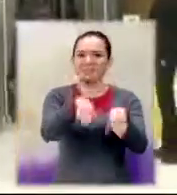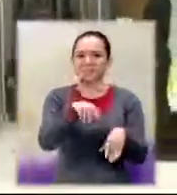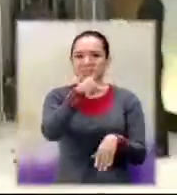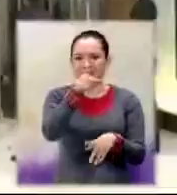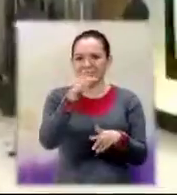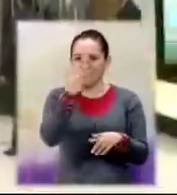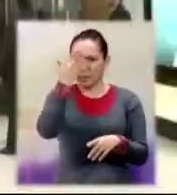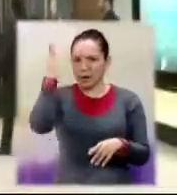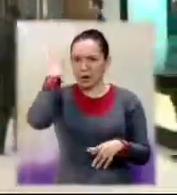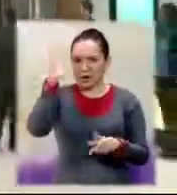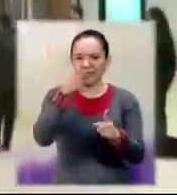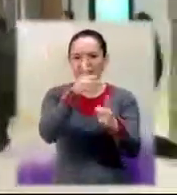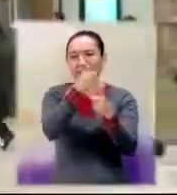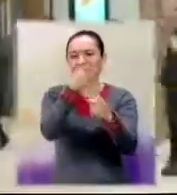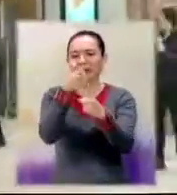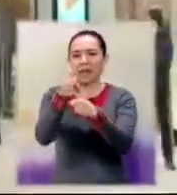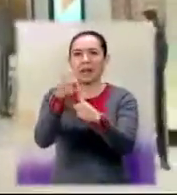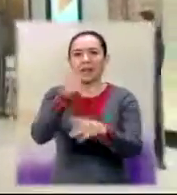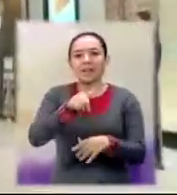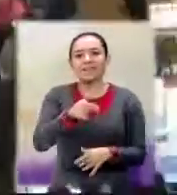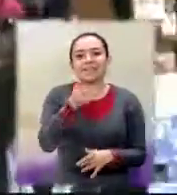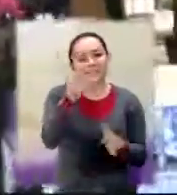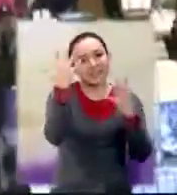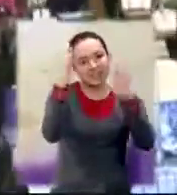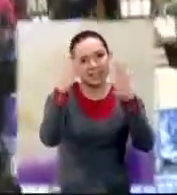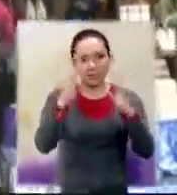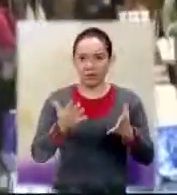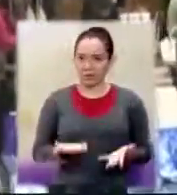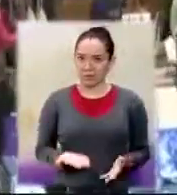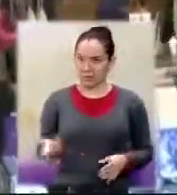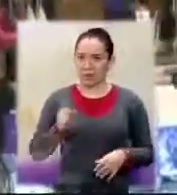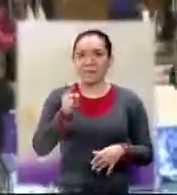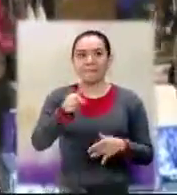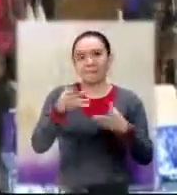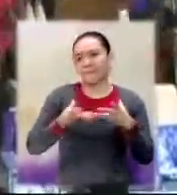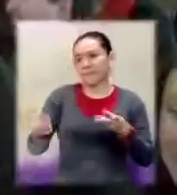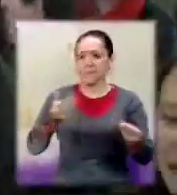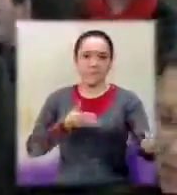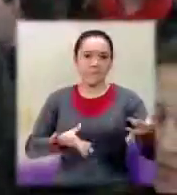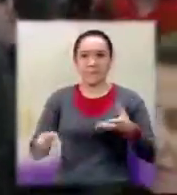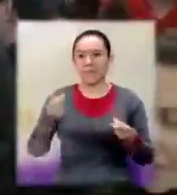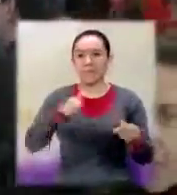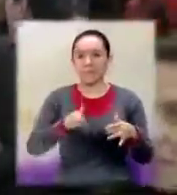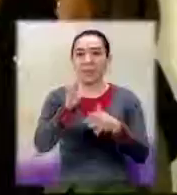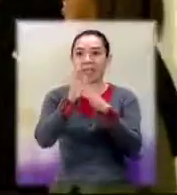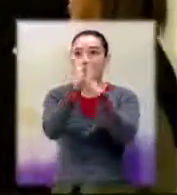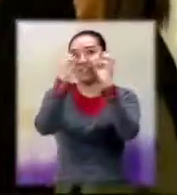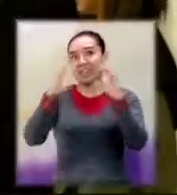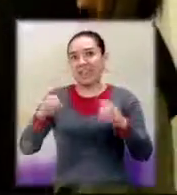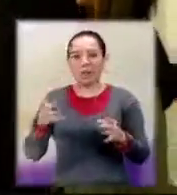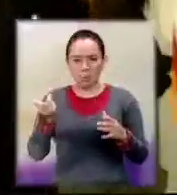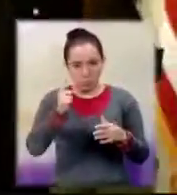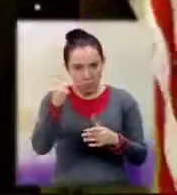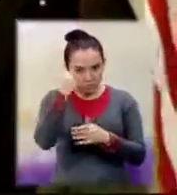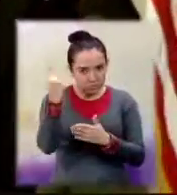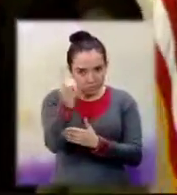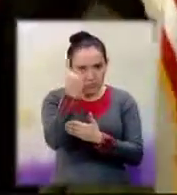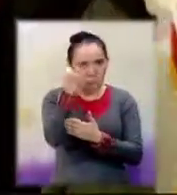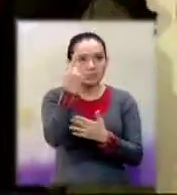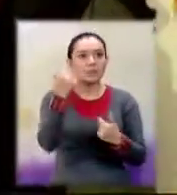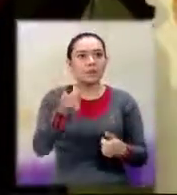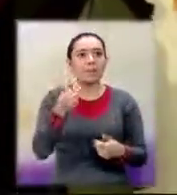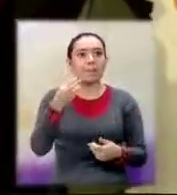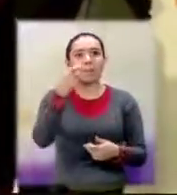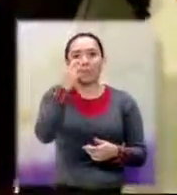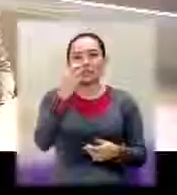Así que termine de gastar lo que tienen en las compras navideñas. Y recuérdese que a veces la suerte puede estar de su lado. Como el chompipe que sobrevivió